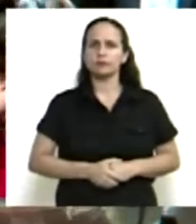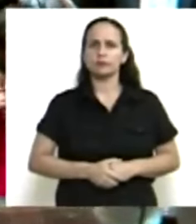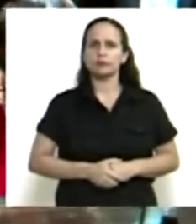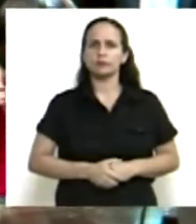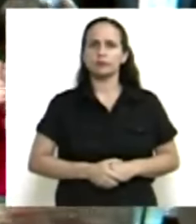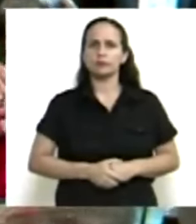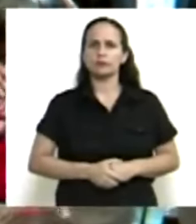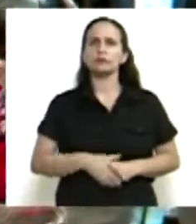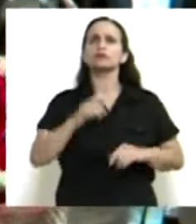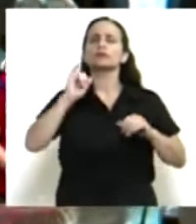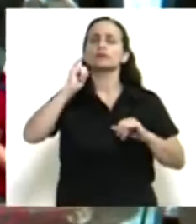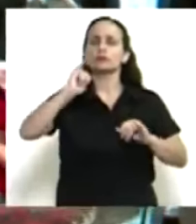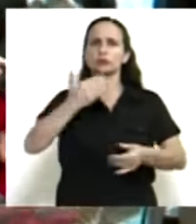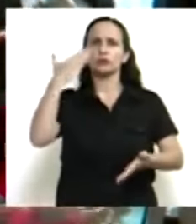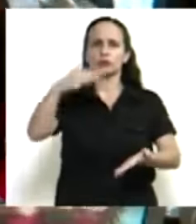Sí, juro.